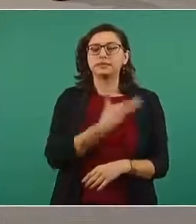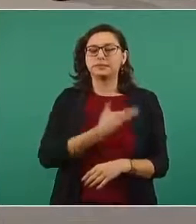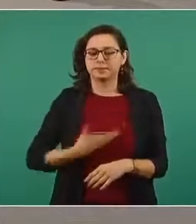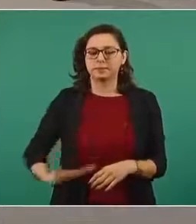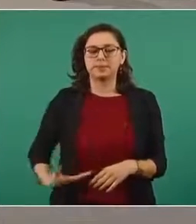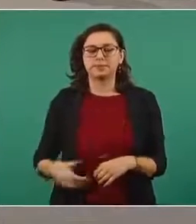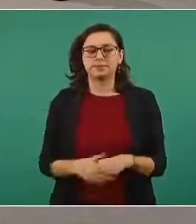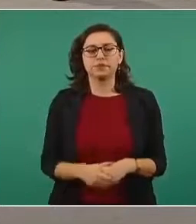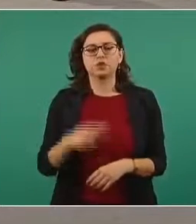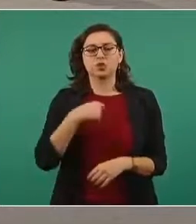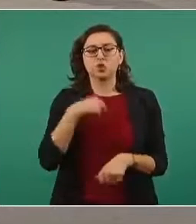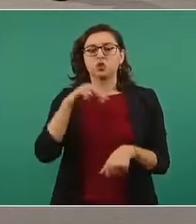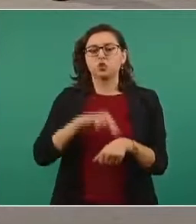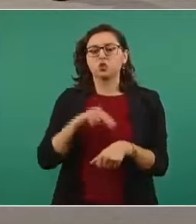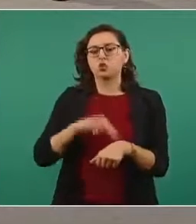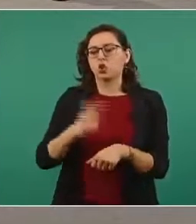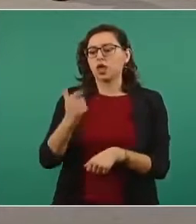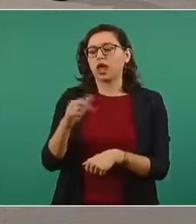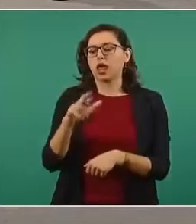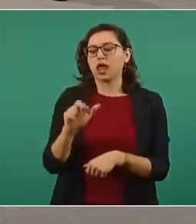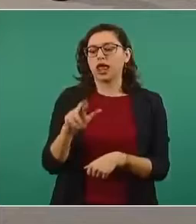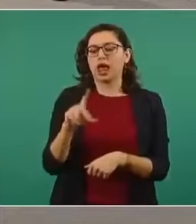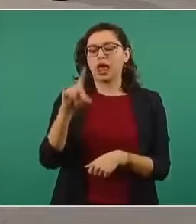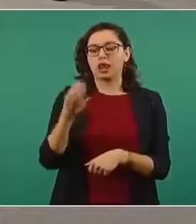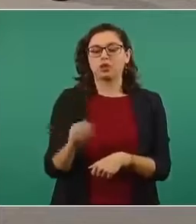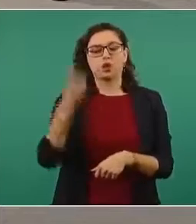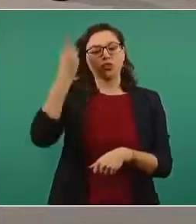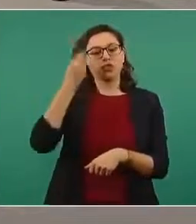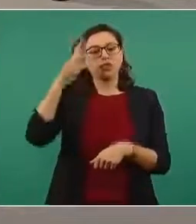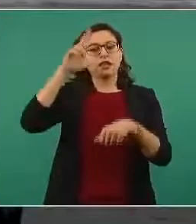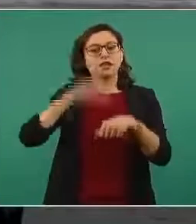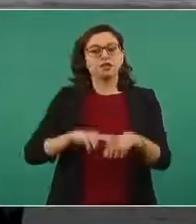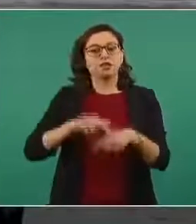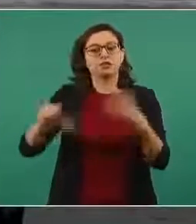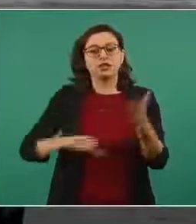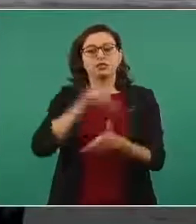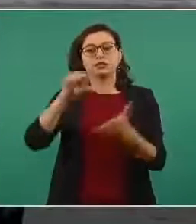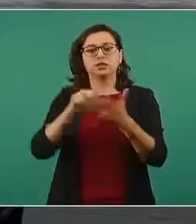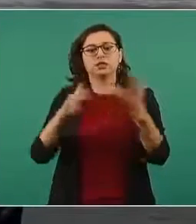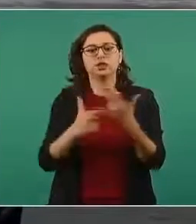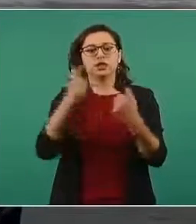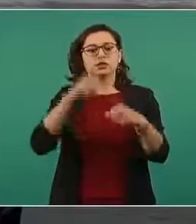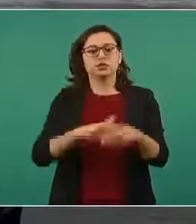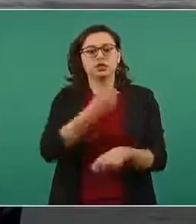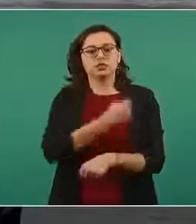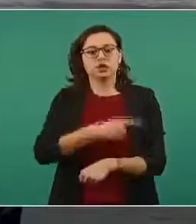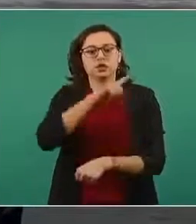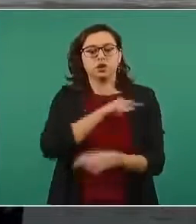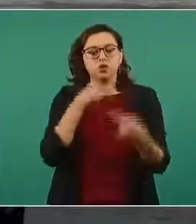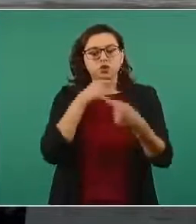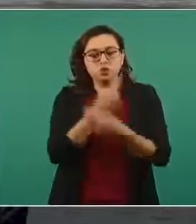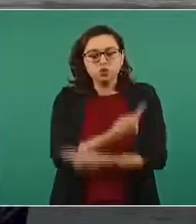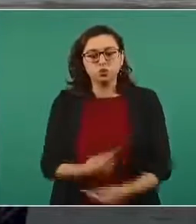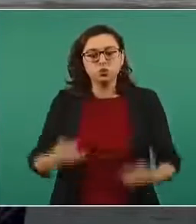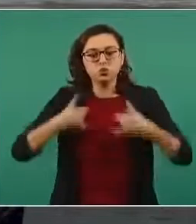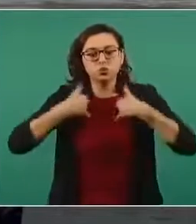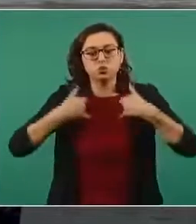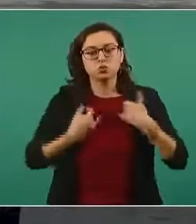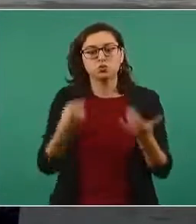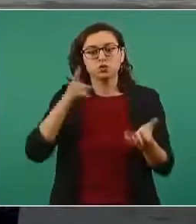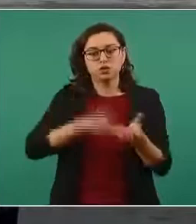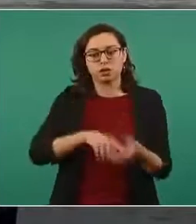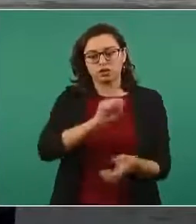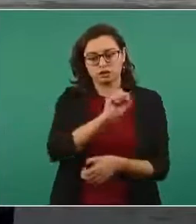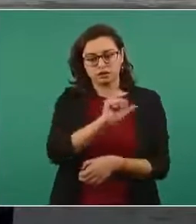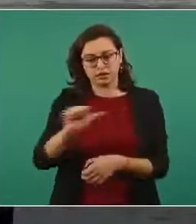Bueno, soy el doctor Gerardo Perdigón, director de área del Centro Nacional para la Salud de la Infancia y la Adolescencia de la Secretaría de